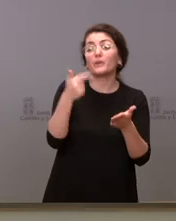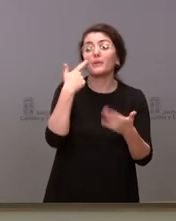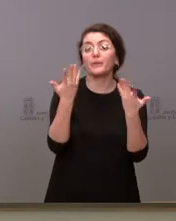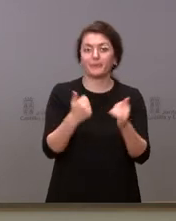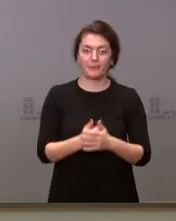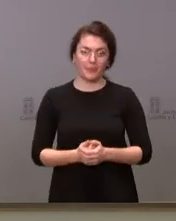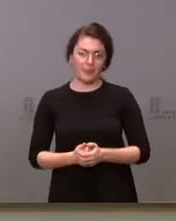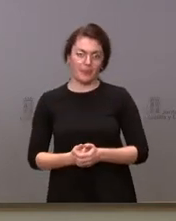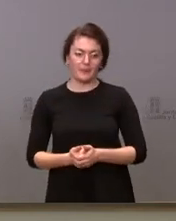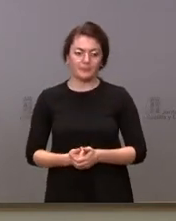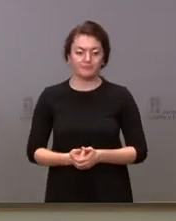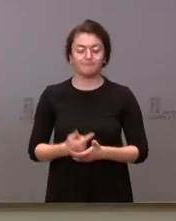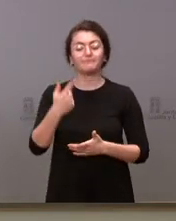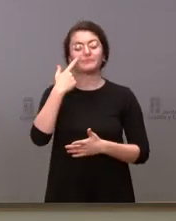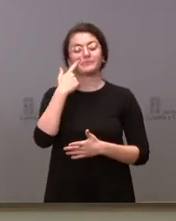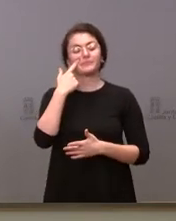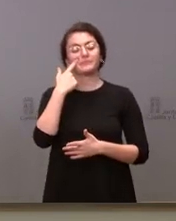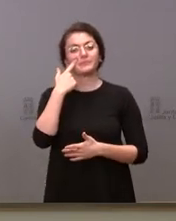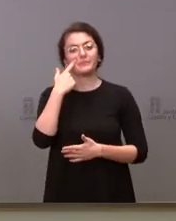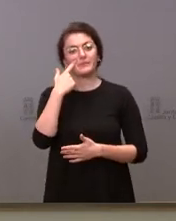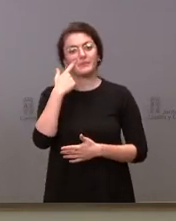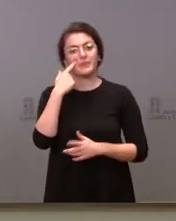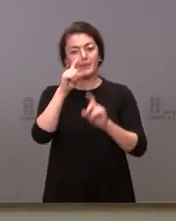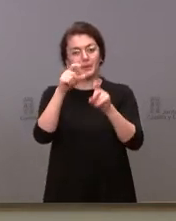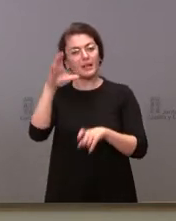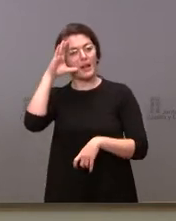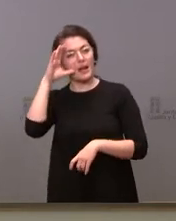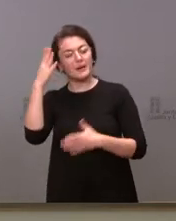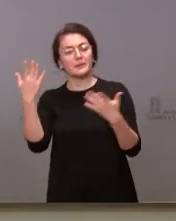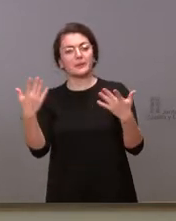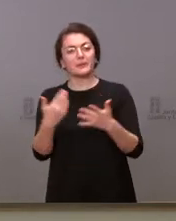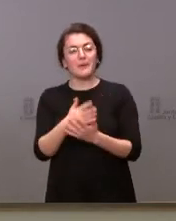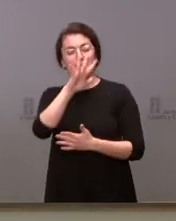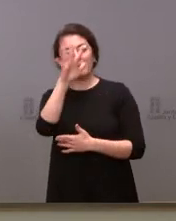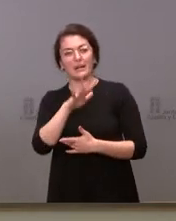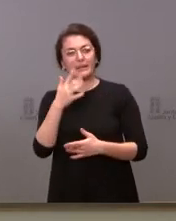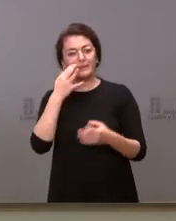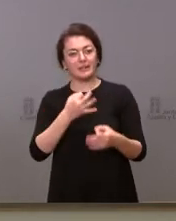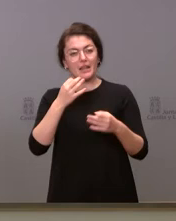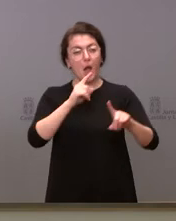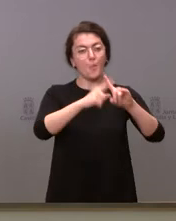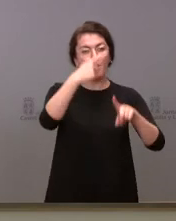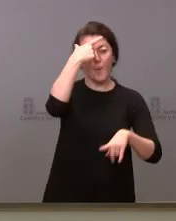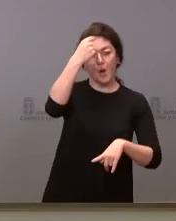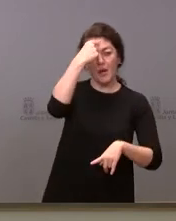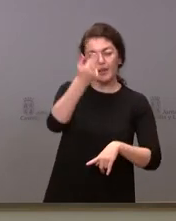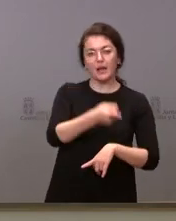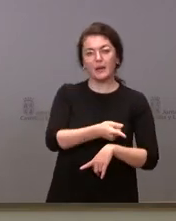Sí, vicepresidente, portavoz, escuchándole, pareciera que en realidad por Ávila no ha conseguido